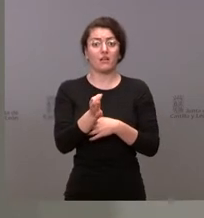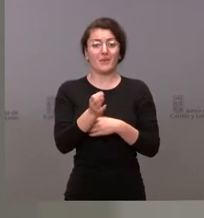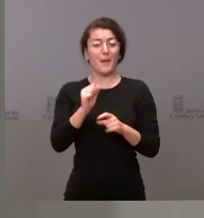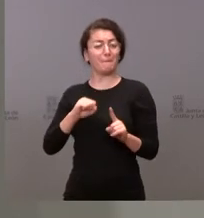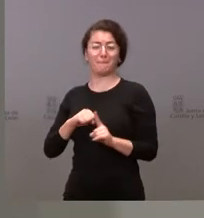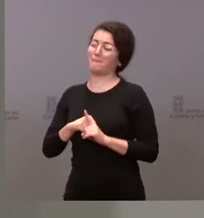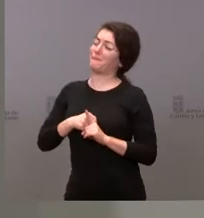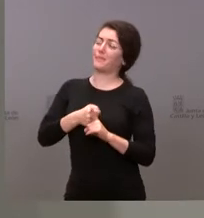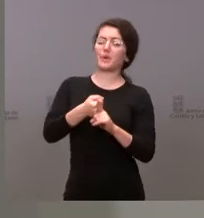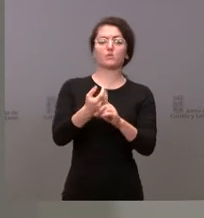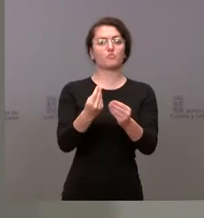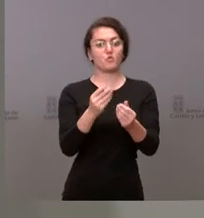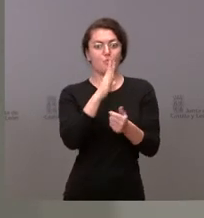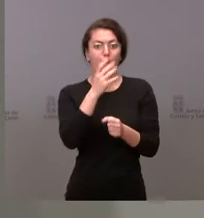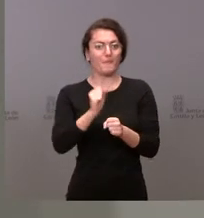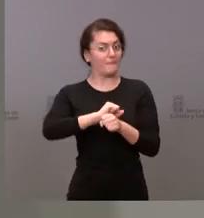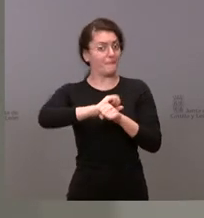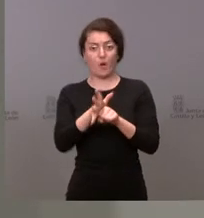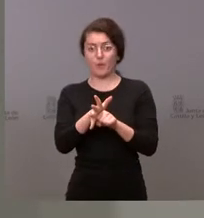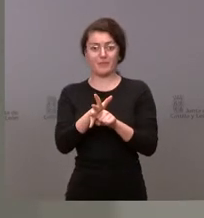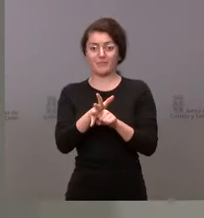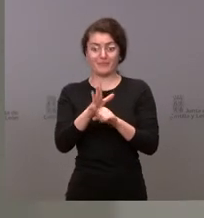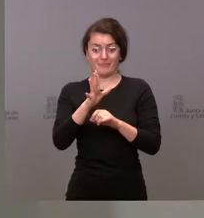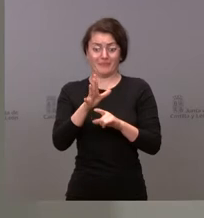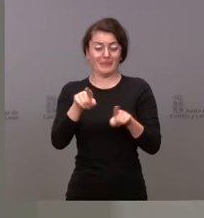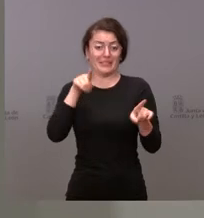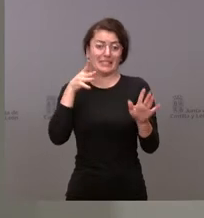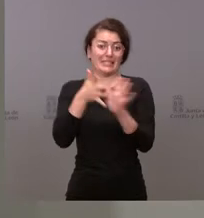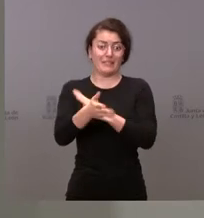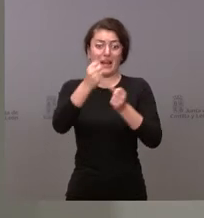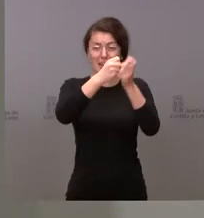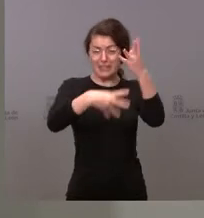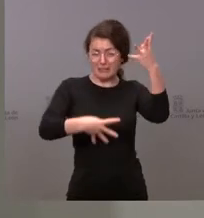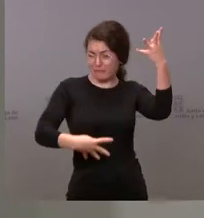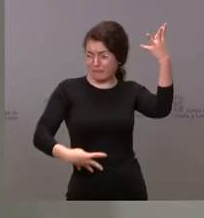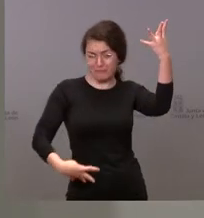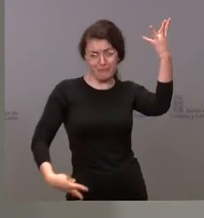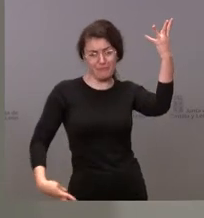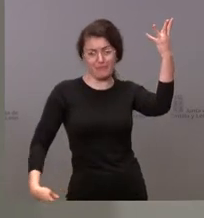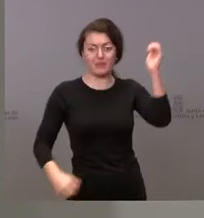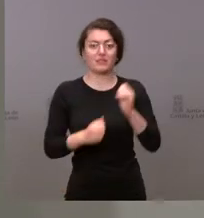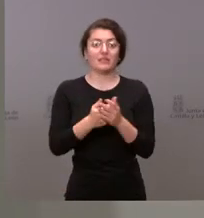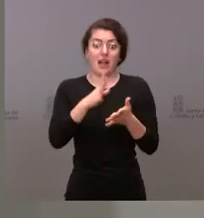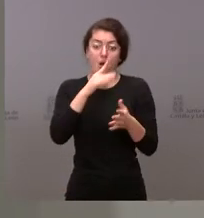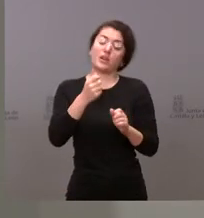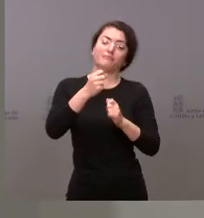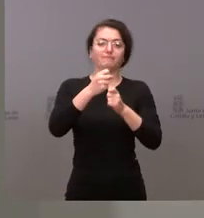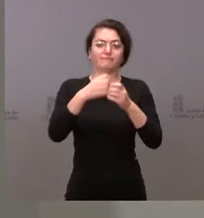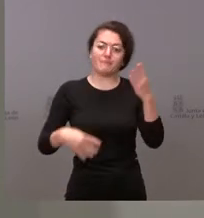porque la pandemia ha originado un incremento en las listas de espera que ya se están reduciendo y que todos